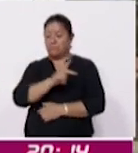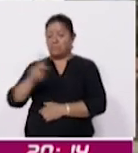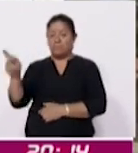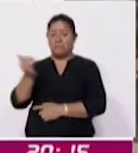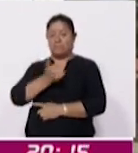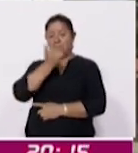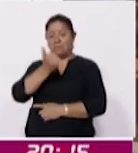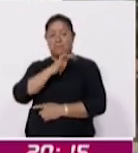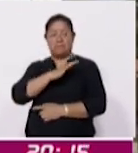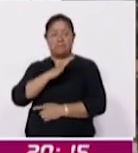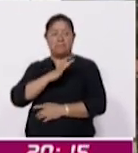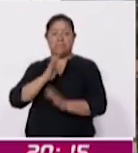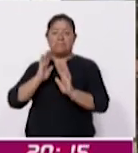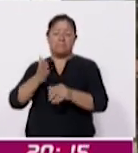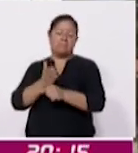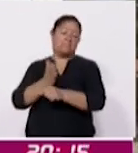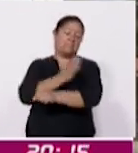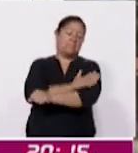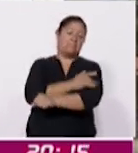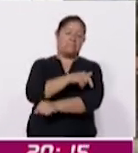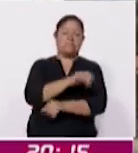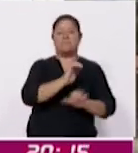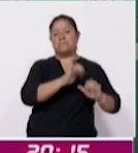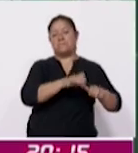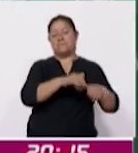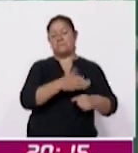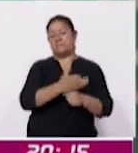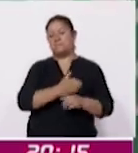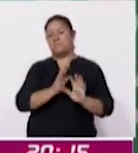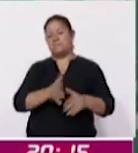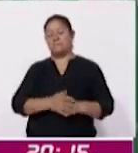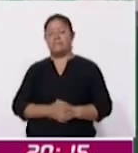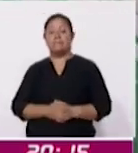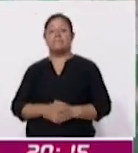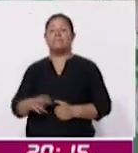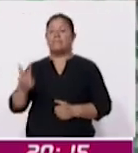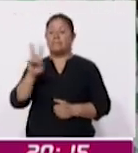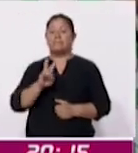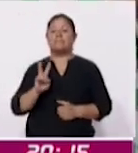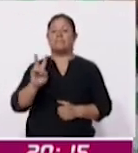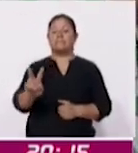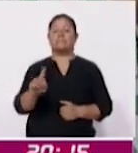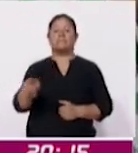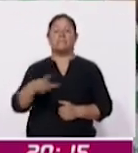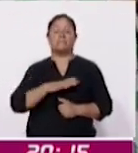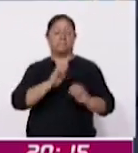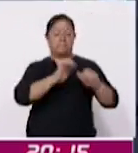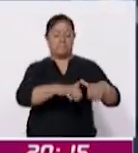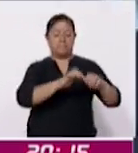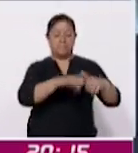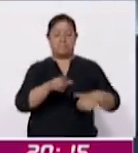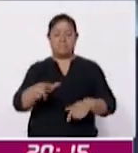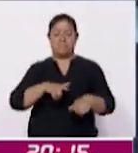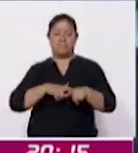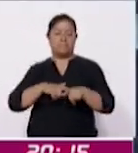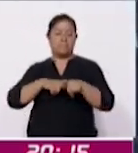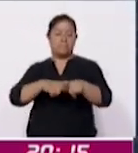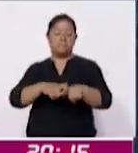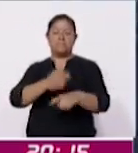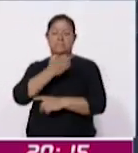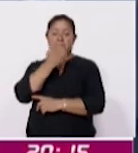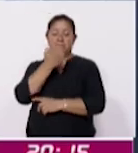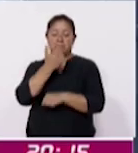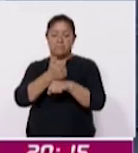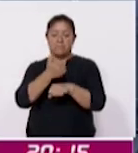tenemos ya inscritos en nuestra institución. Este viernes, las inscripciones y reinscripciones continuarán en las